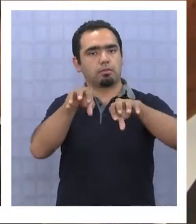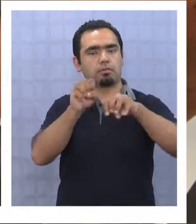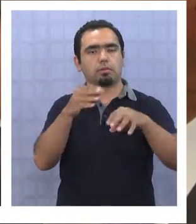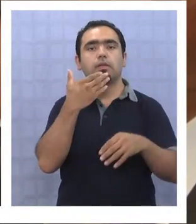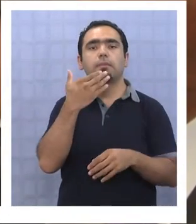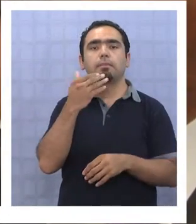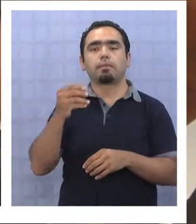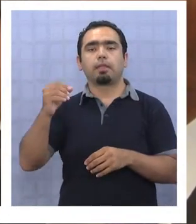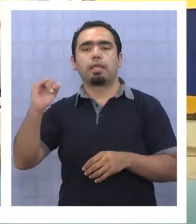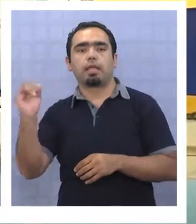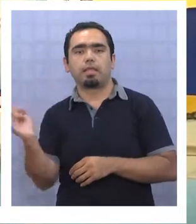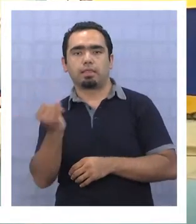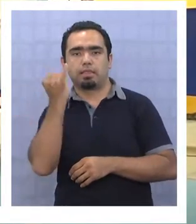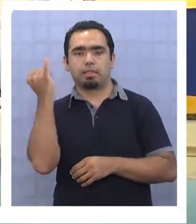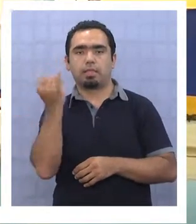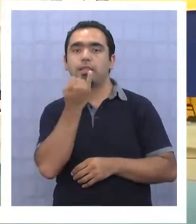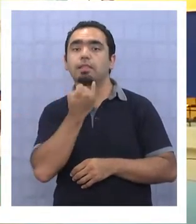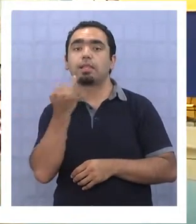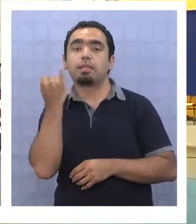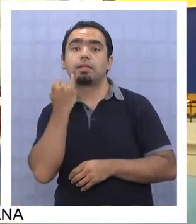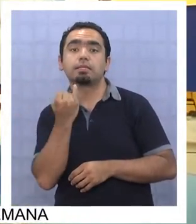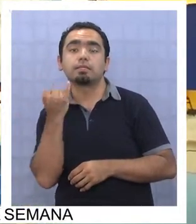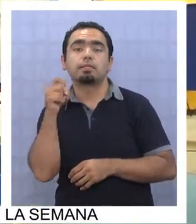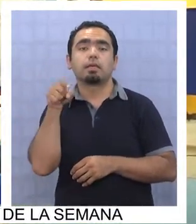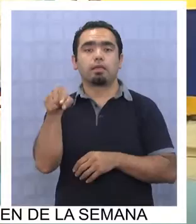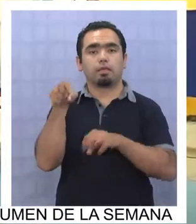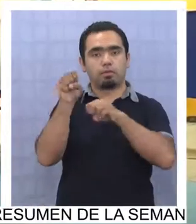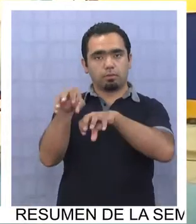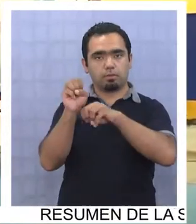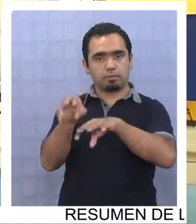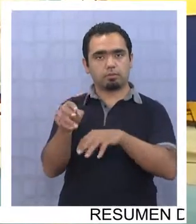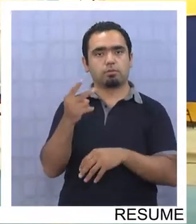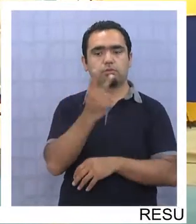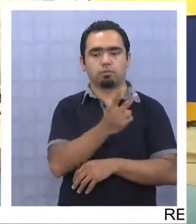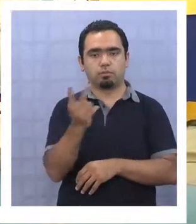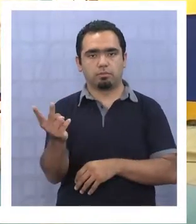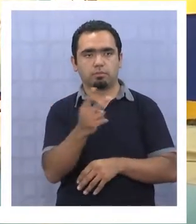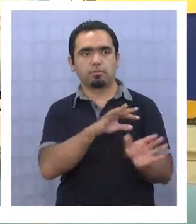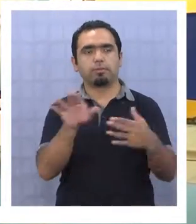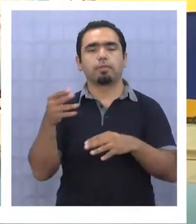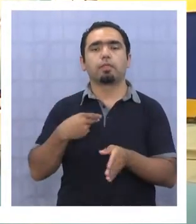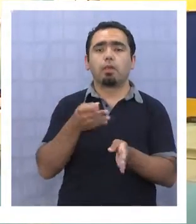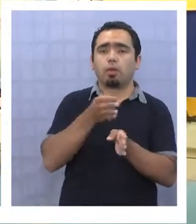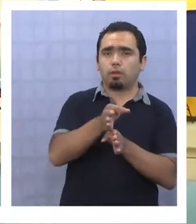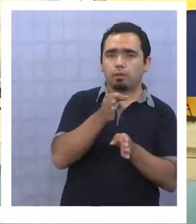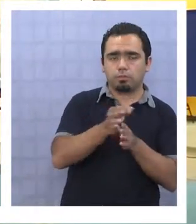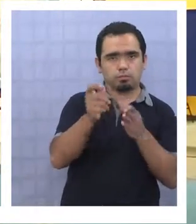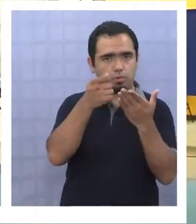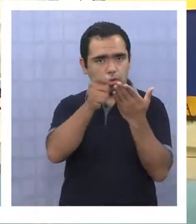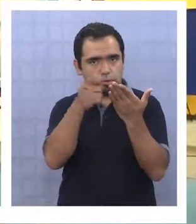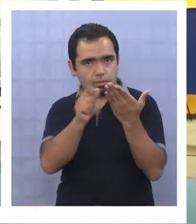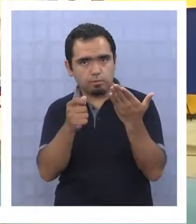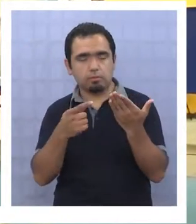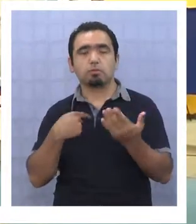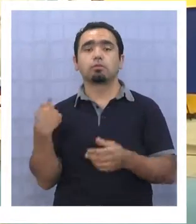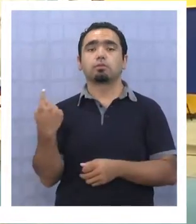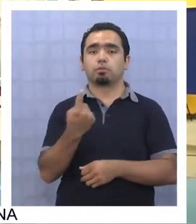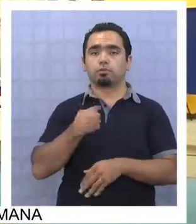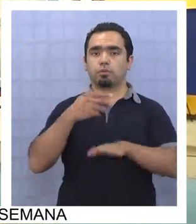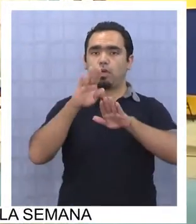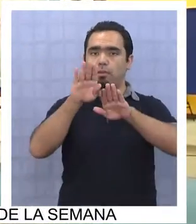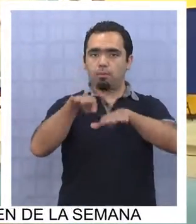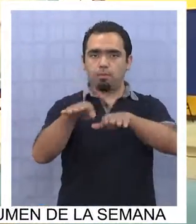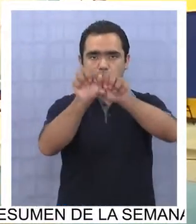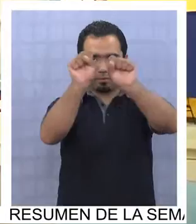La Superintendencia desde la Fiscalización y la Agencia de la Calidad desde los temas de orientación y evaluación, buscamos apoyar al